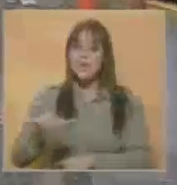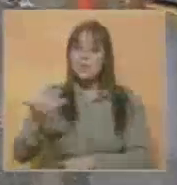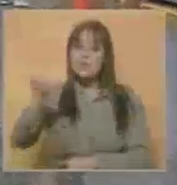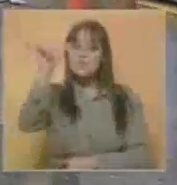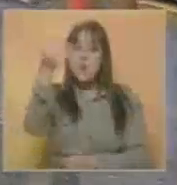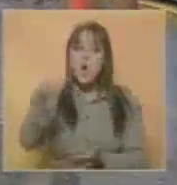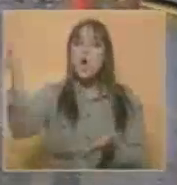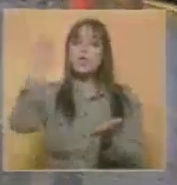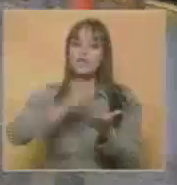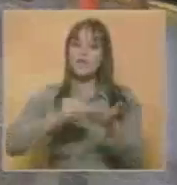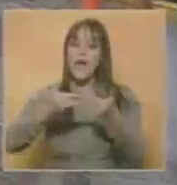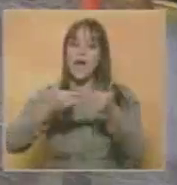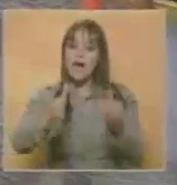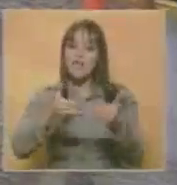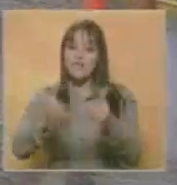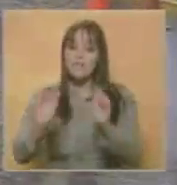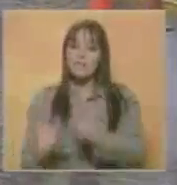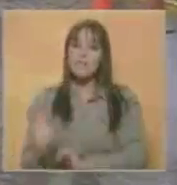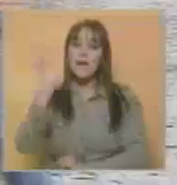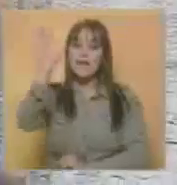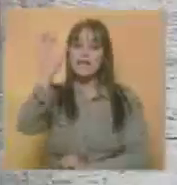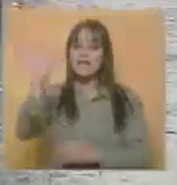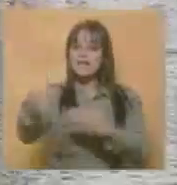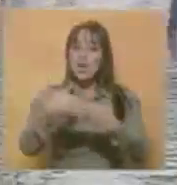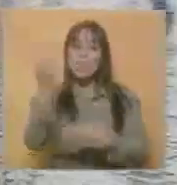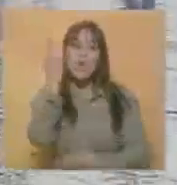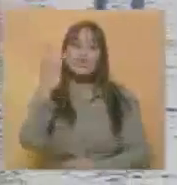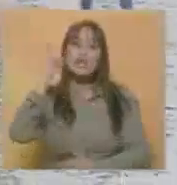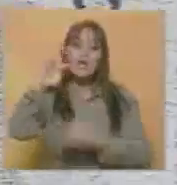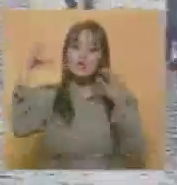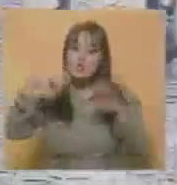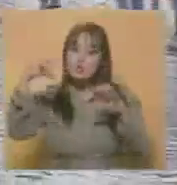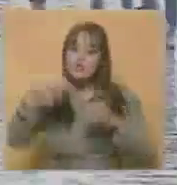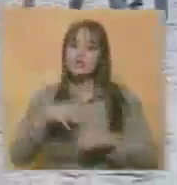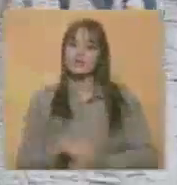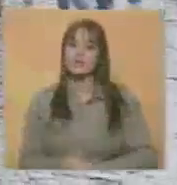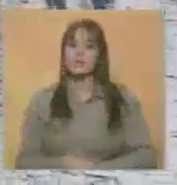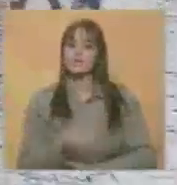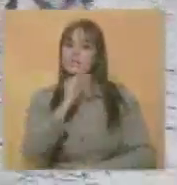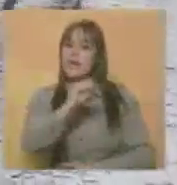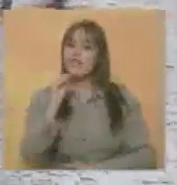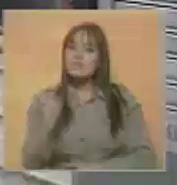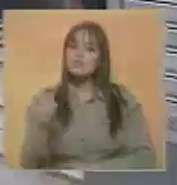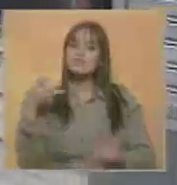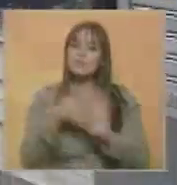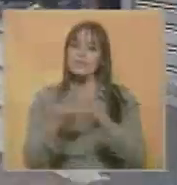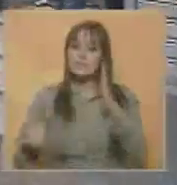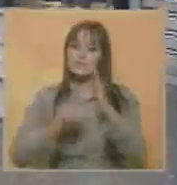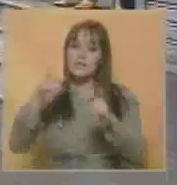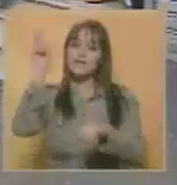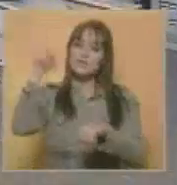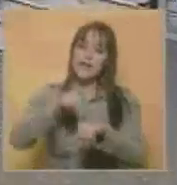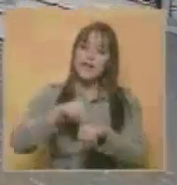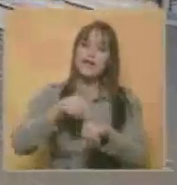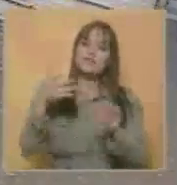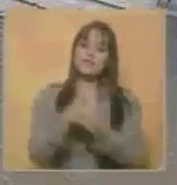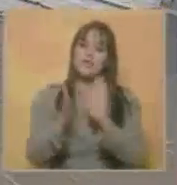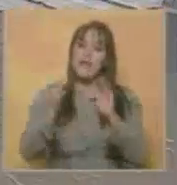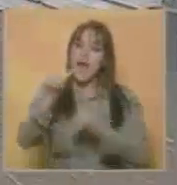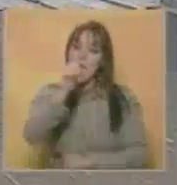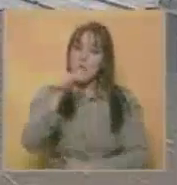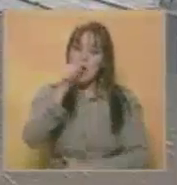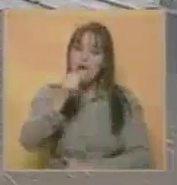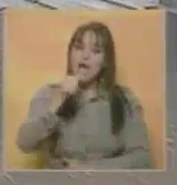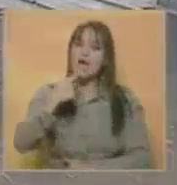reabrir algunos aeropuertos del país que cerraron preventivamente por las lluvias. Destacó que en el caso del Instituto Nacional de los Espacios Acuáticos